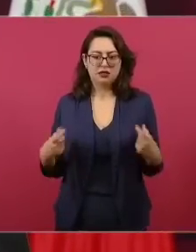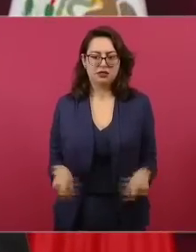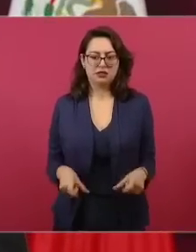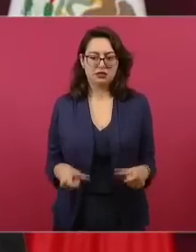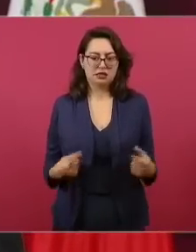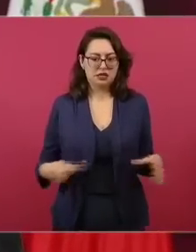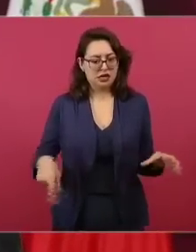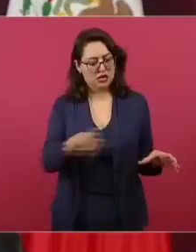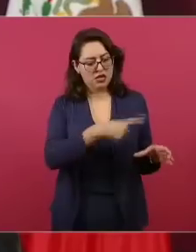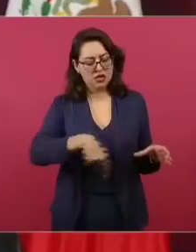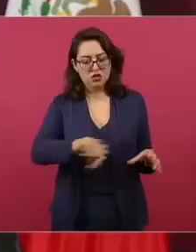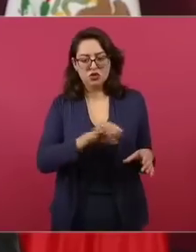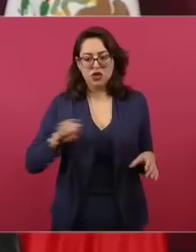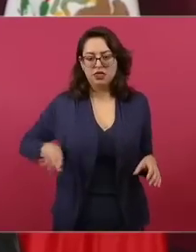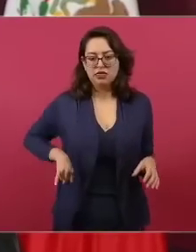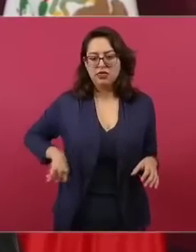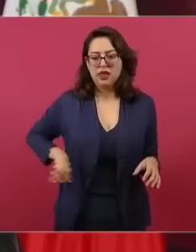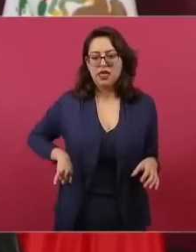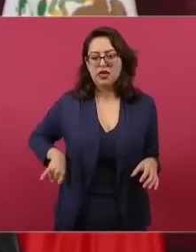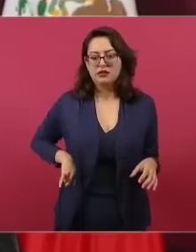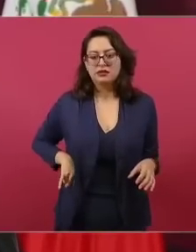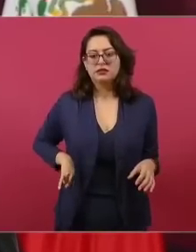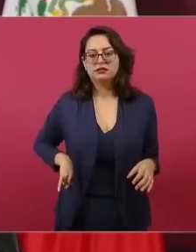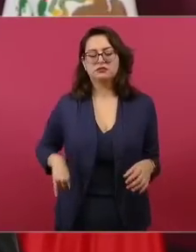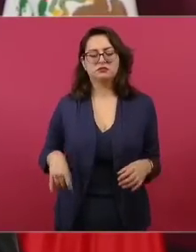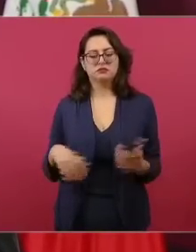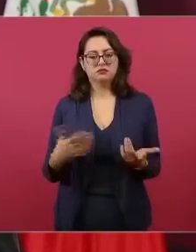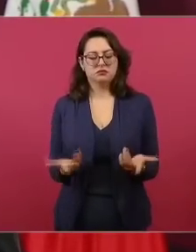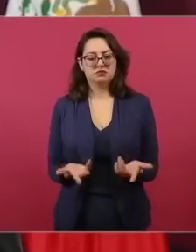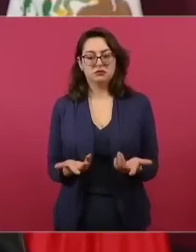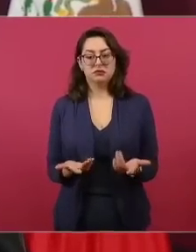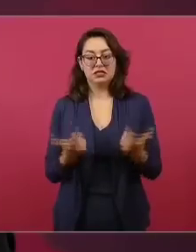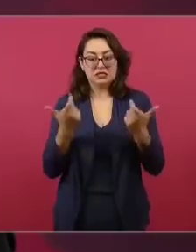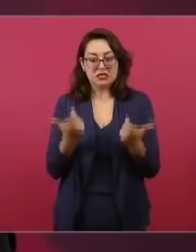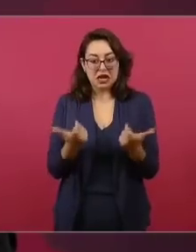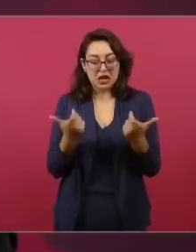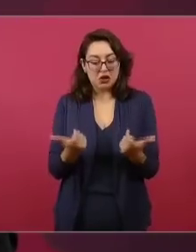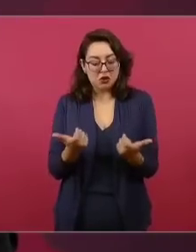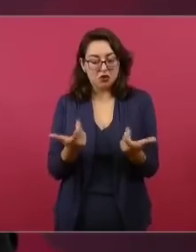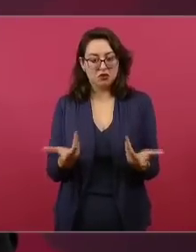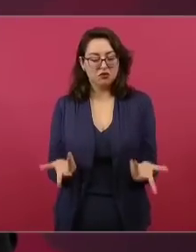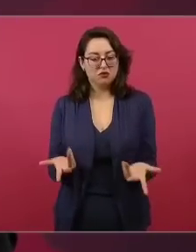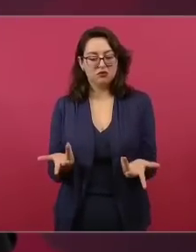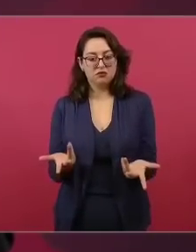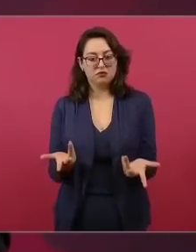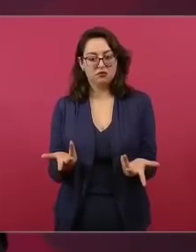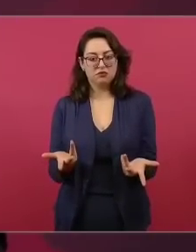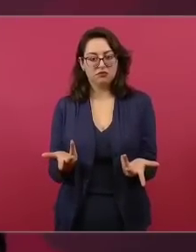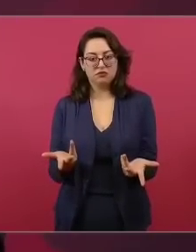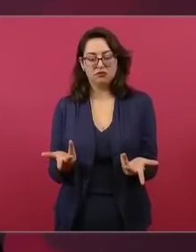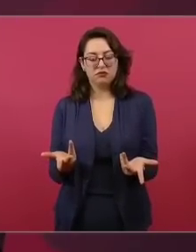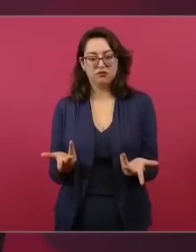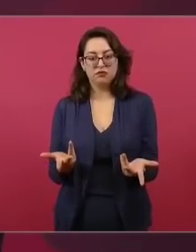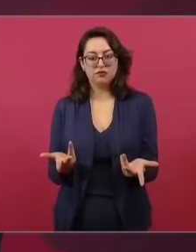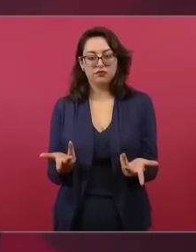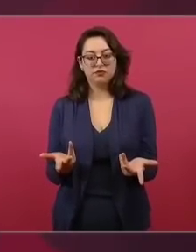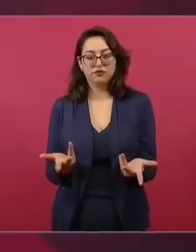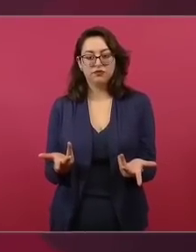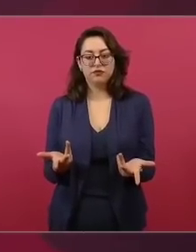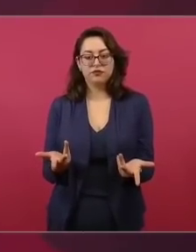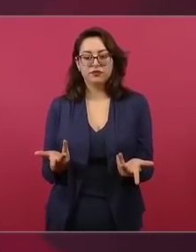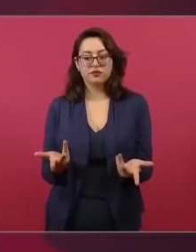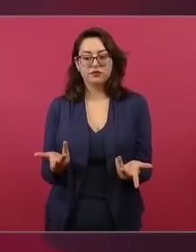interés creado, un grupo